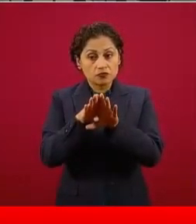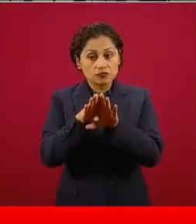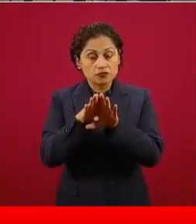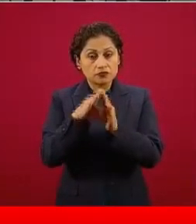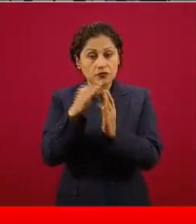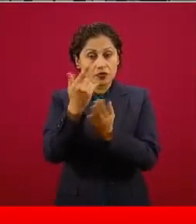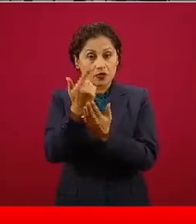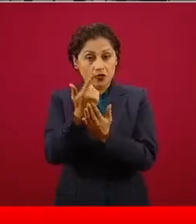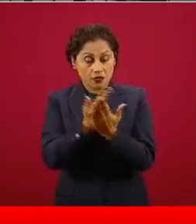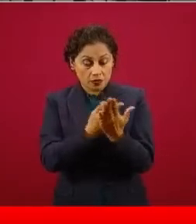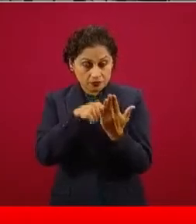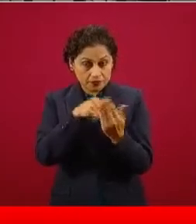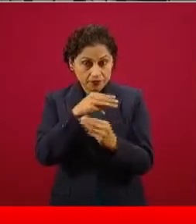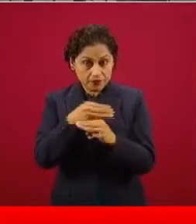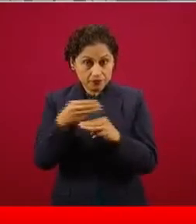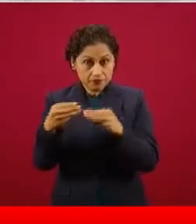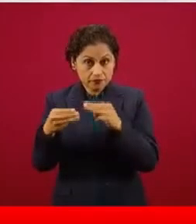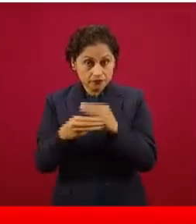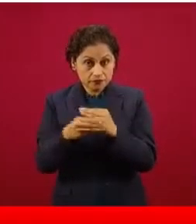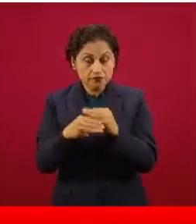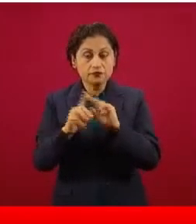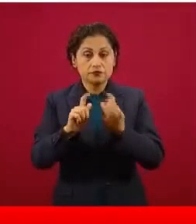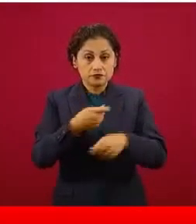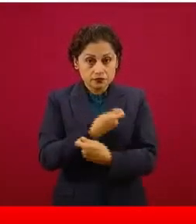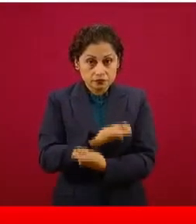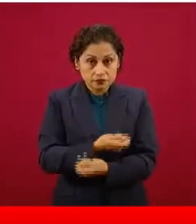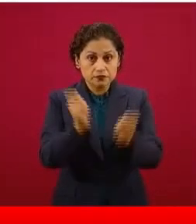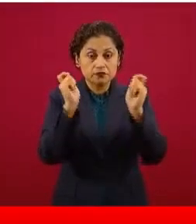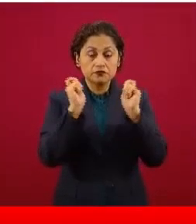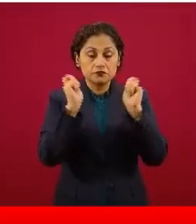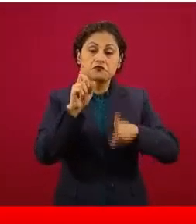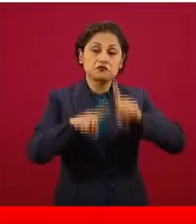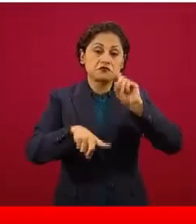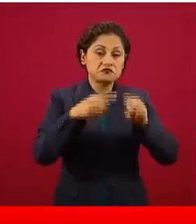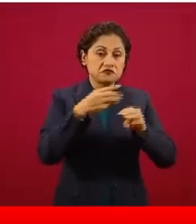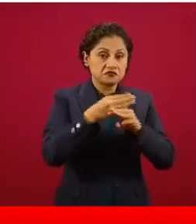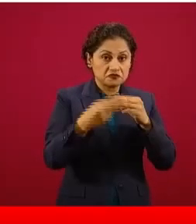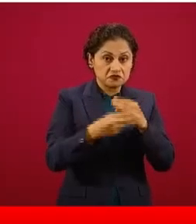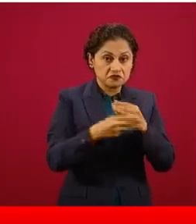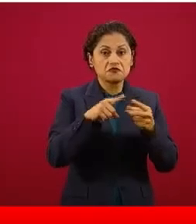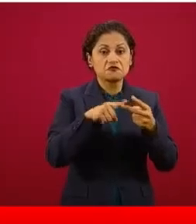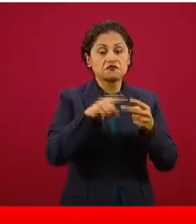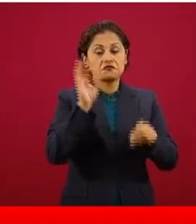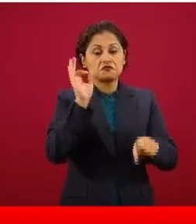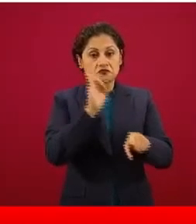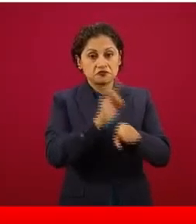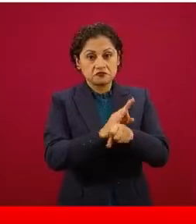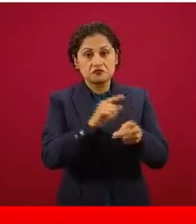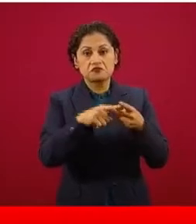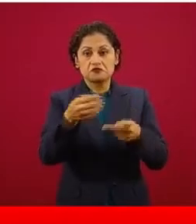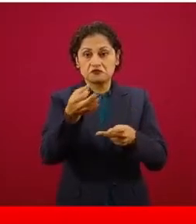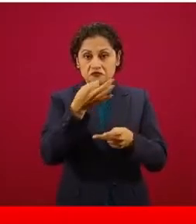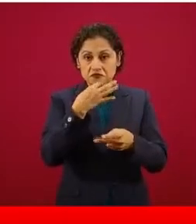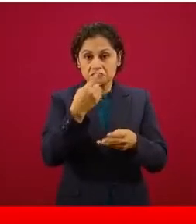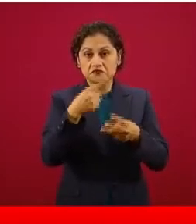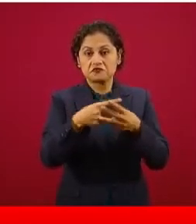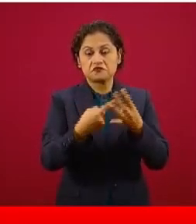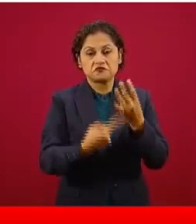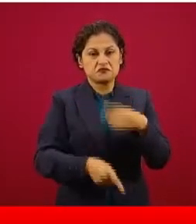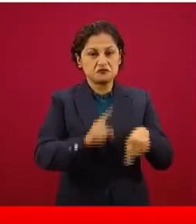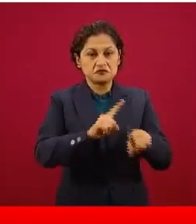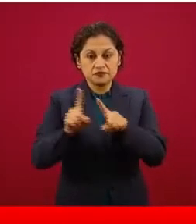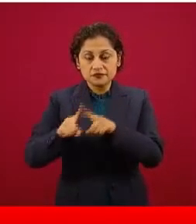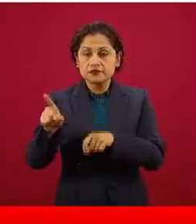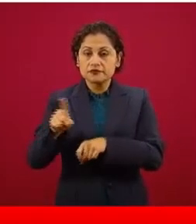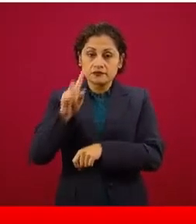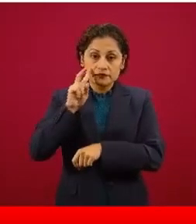distribuido por grupos, ya sea equipo de diagnóstico, equipo de protección, insumos y medicamentos, las fechas en las que se han